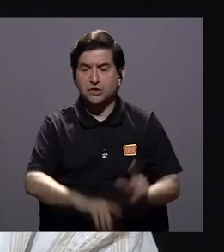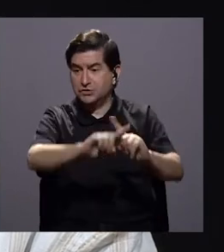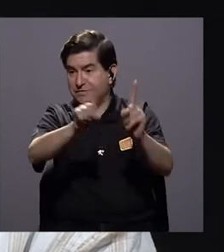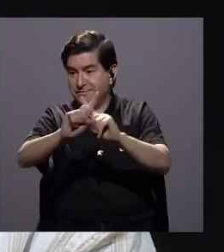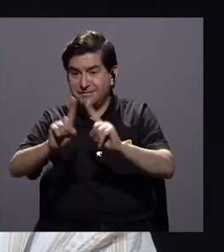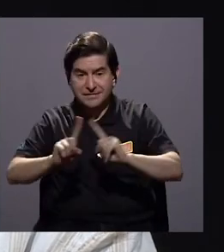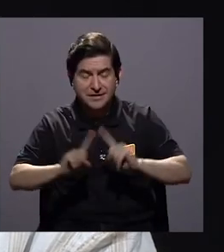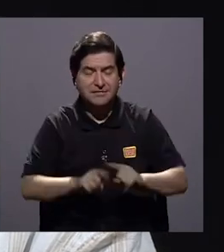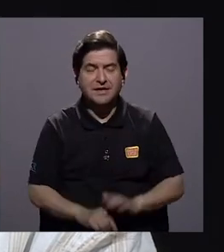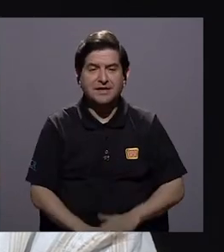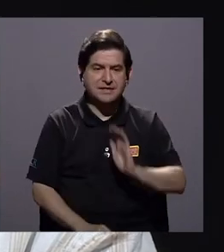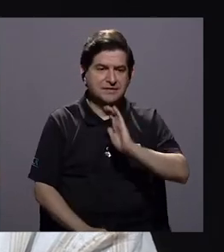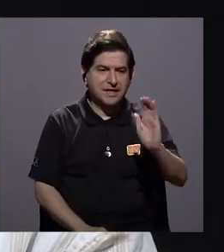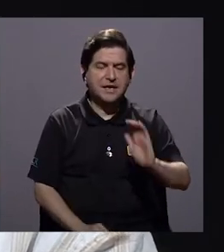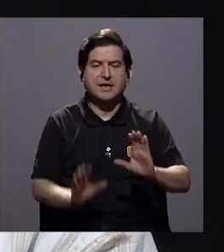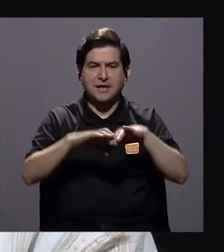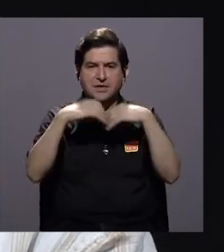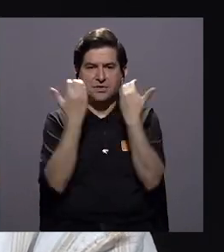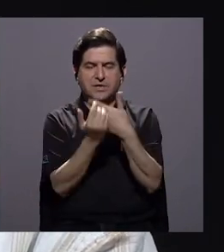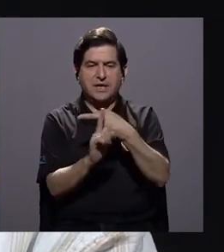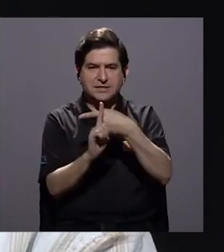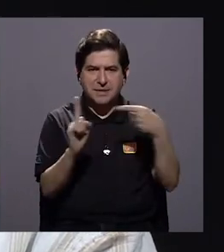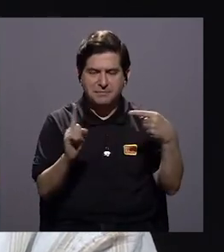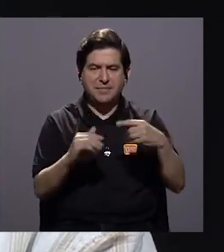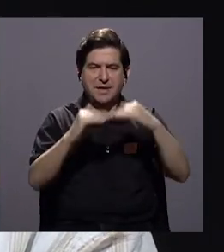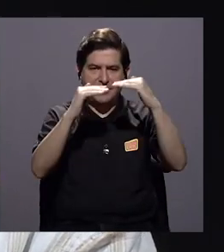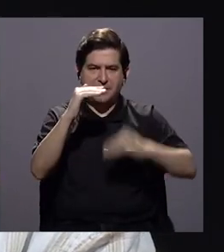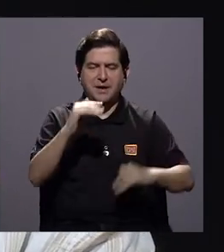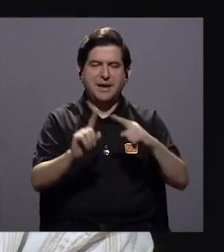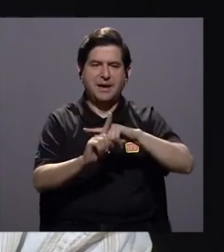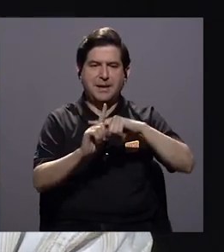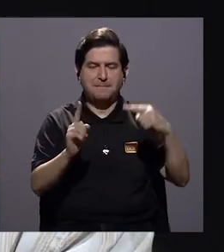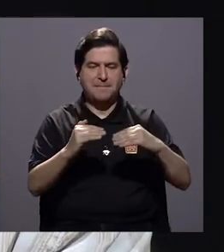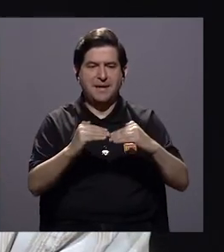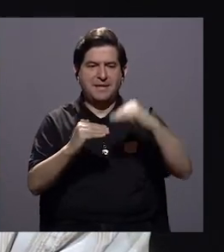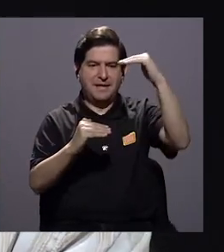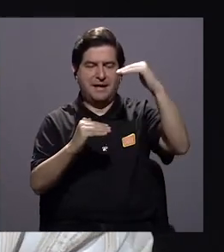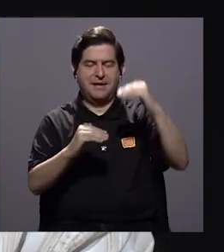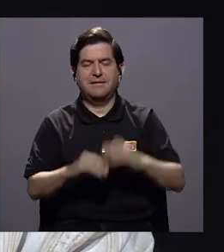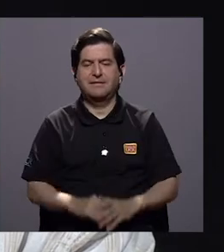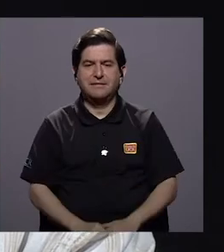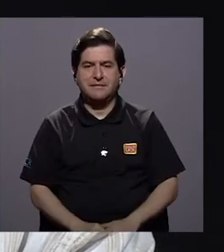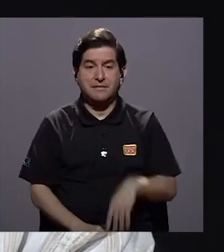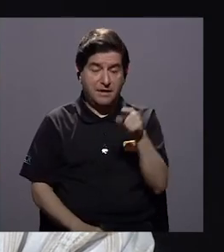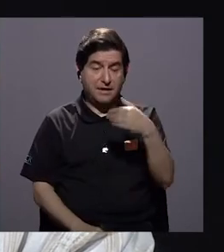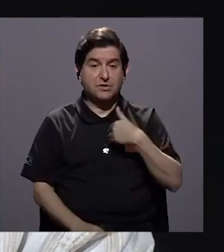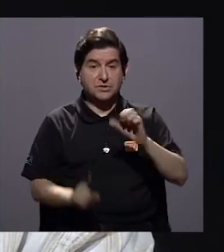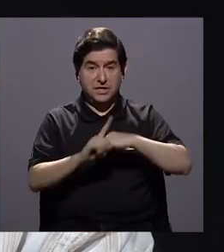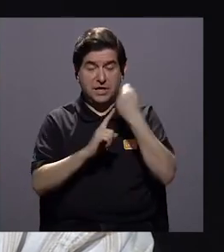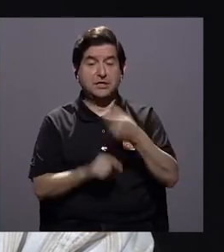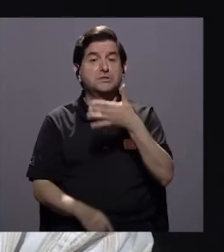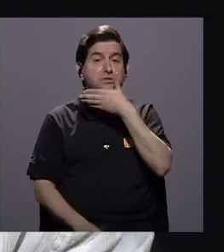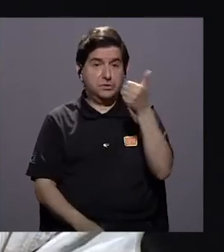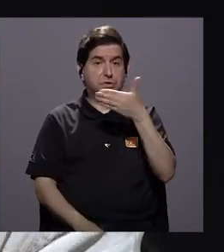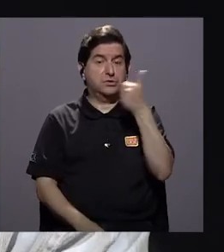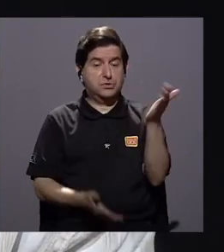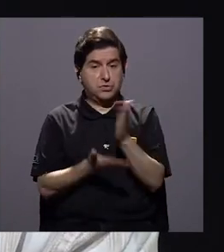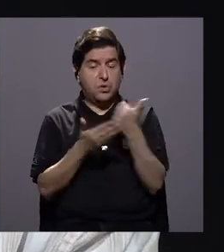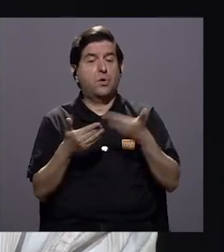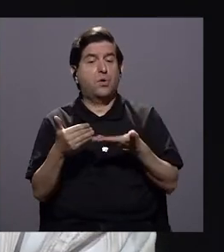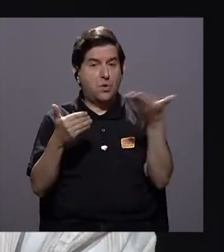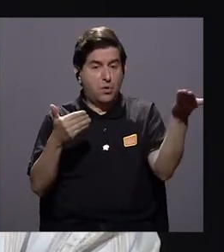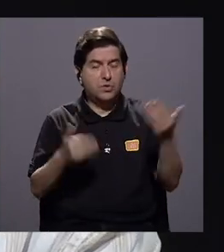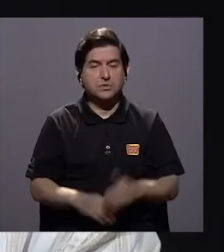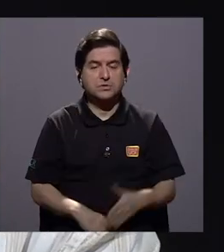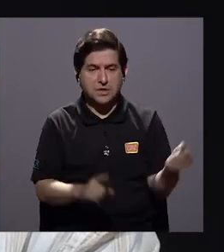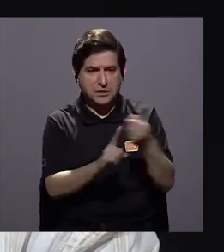las diferencias entre niños de clase media-baja, media-media, media-alta y alta, que tienen condiciones mucho más favorables en algunas